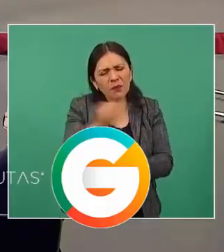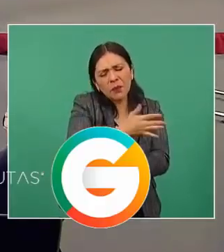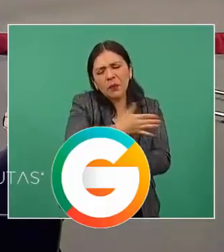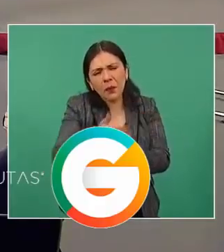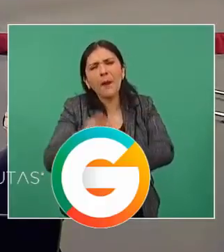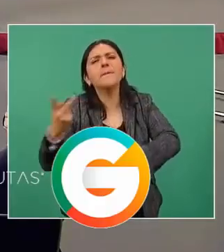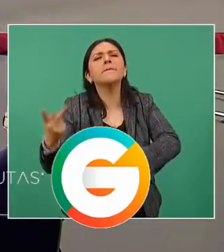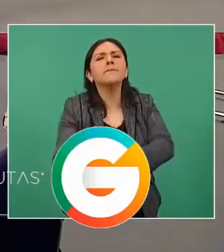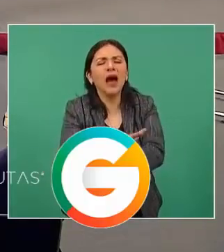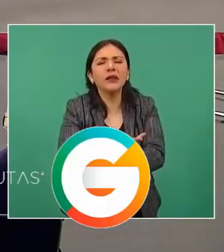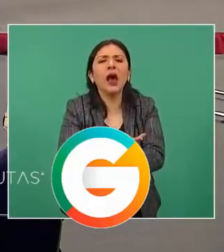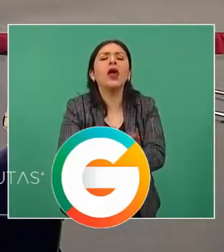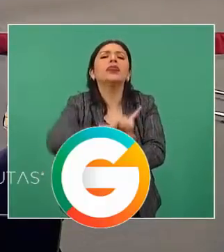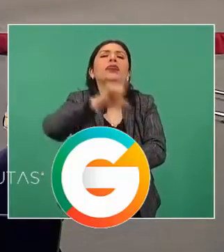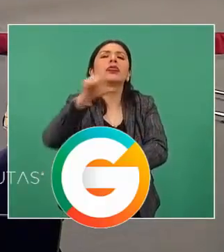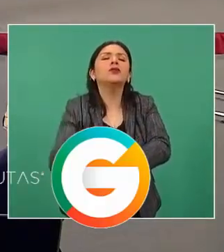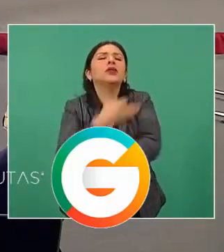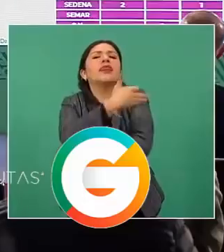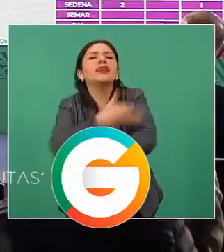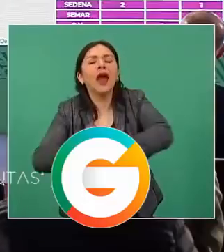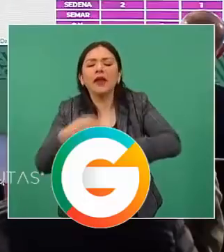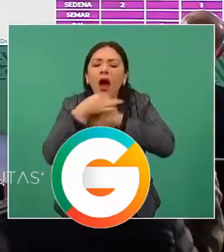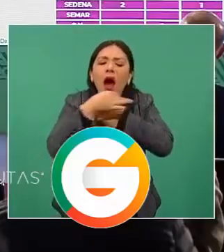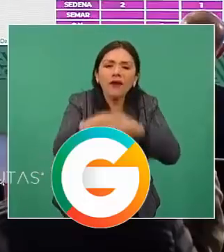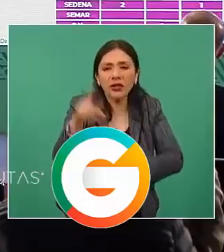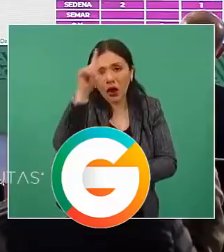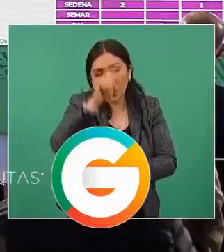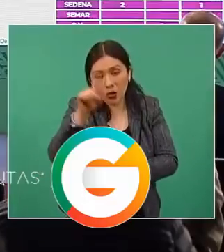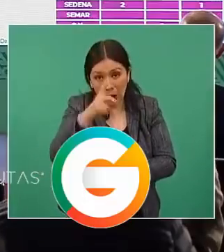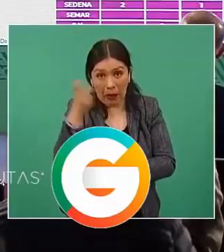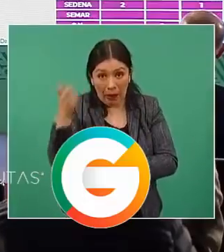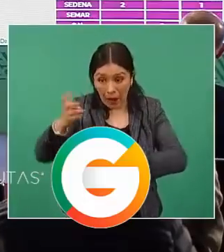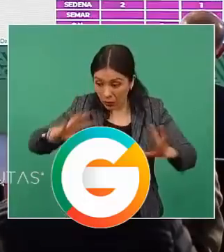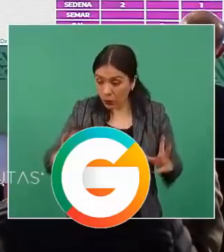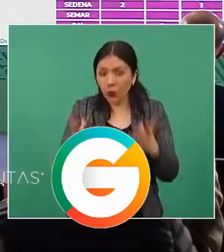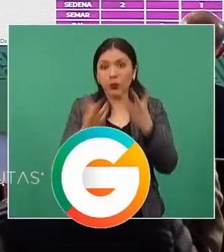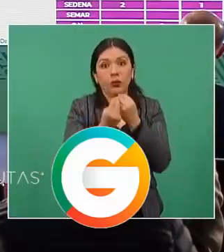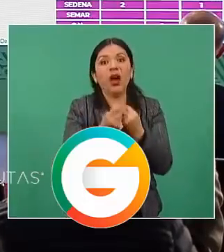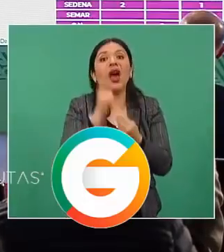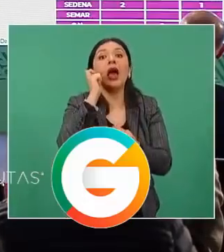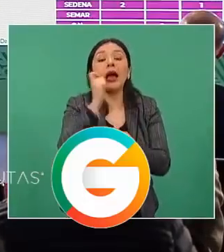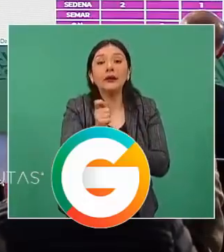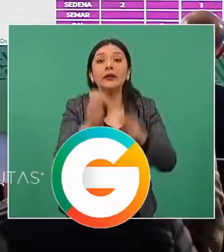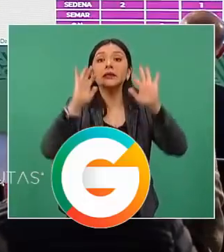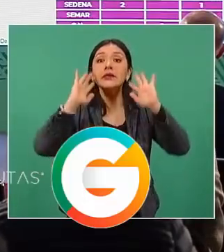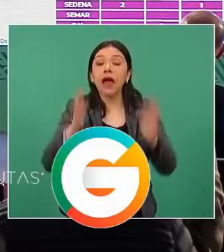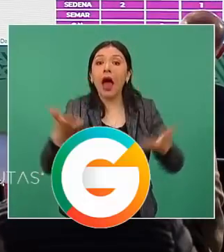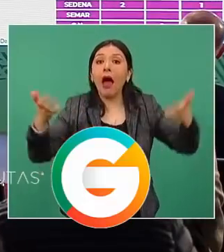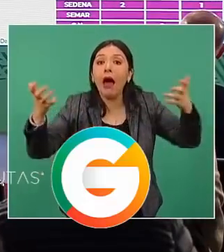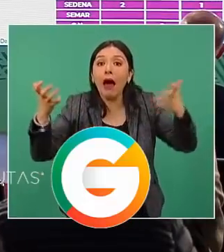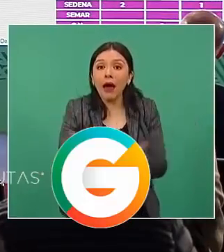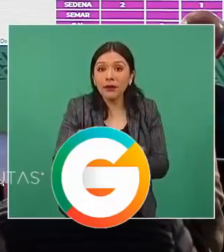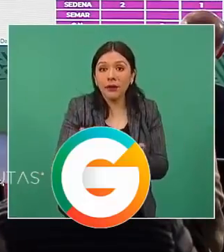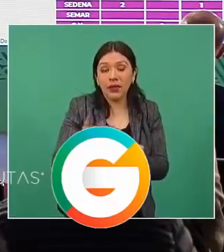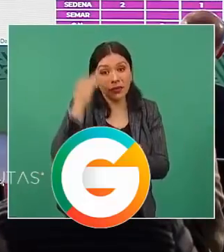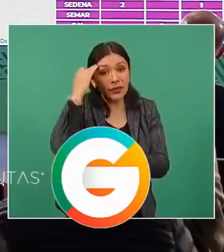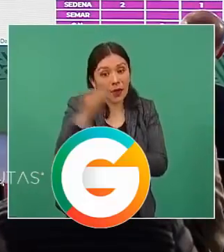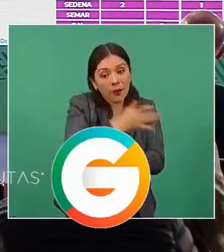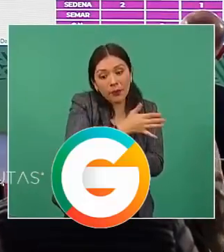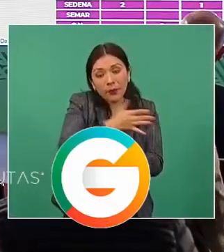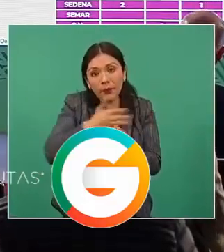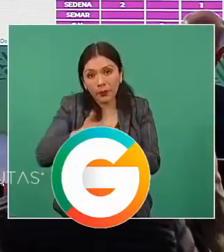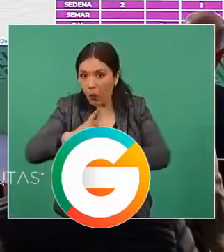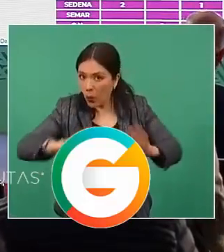o llega la recomendación al siguiente. Aquí las englobamos de lo que se ha hecho en estos periodos.